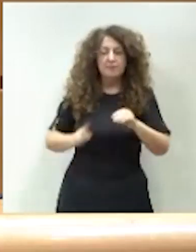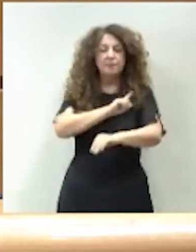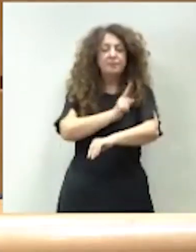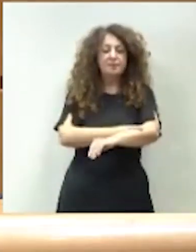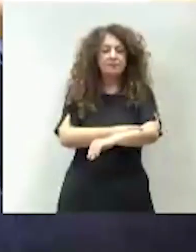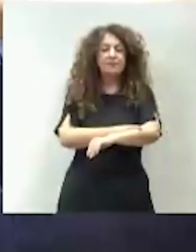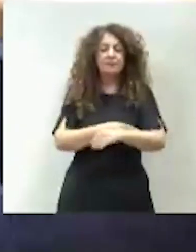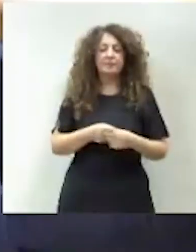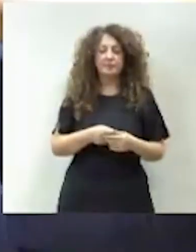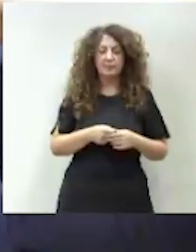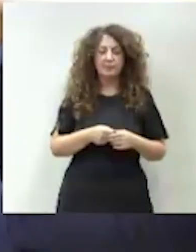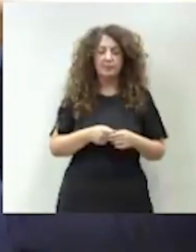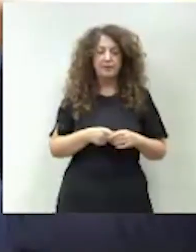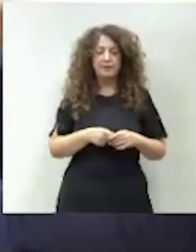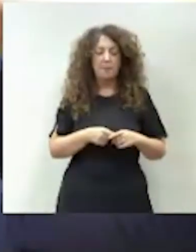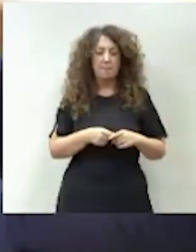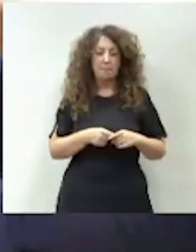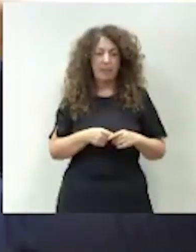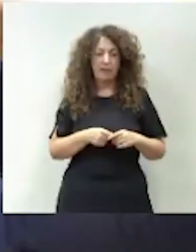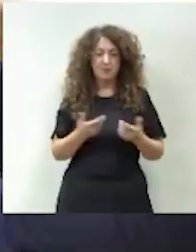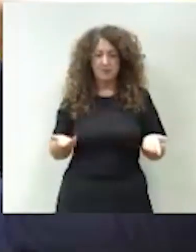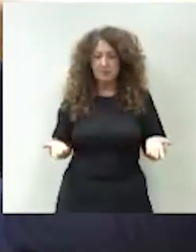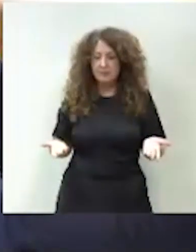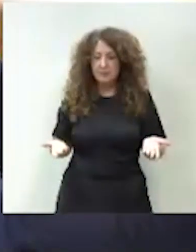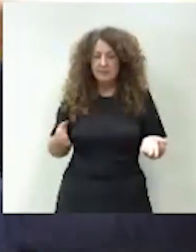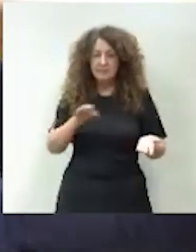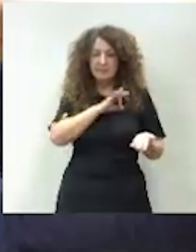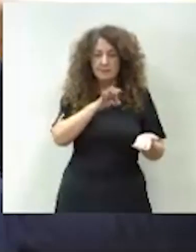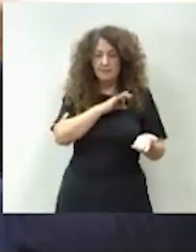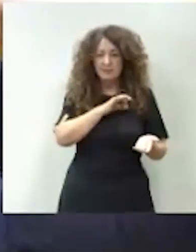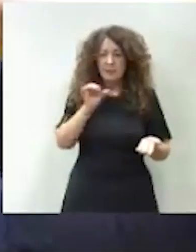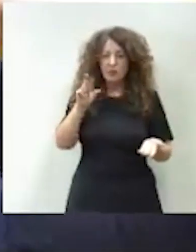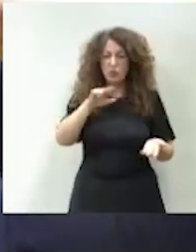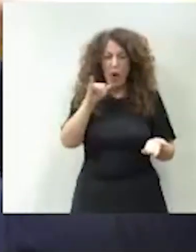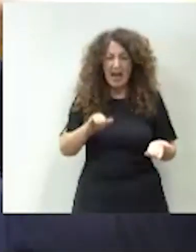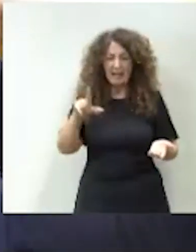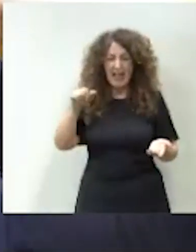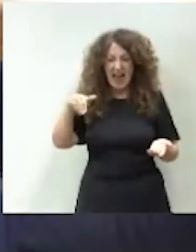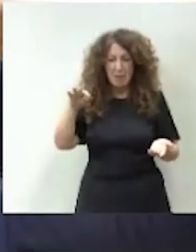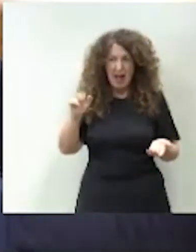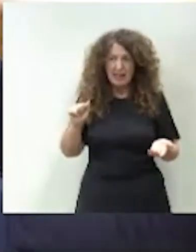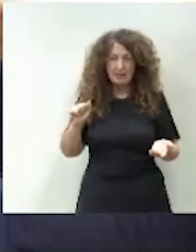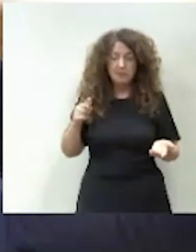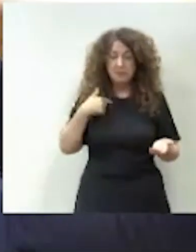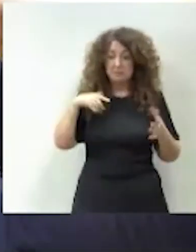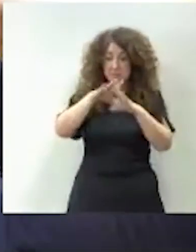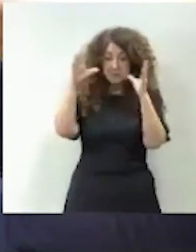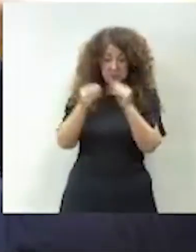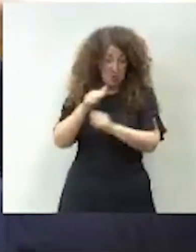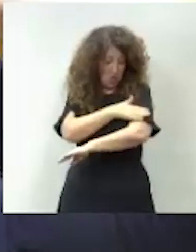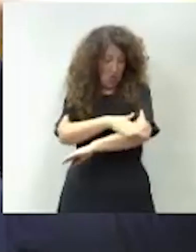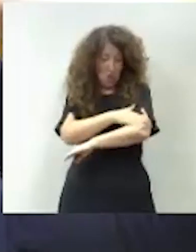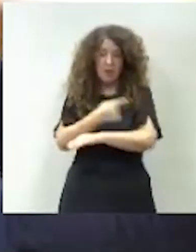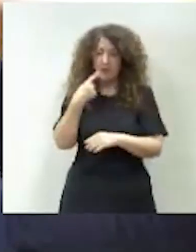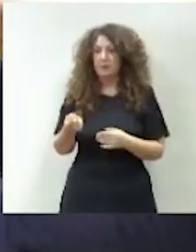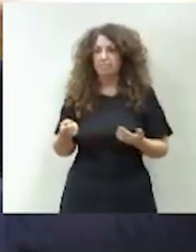Muchas gracias, señor presidente. Señor Suárez Lamata, evidentemente la primera valoración que hago en nombre del Gobierno es